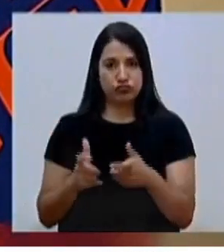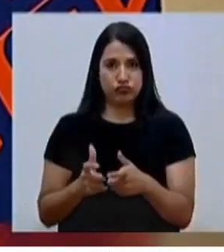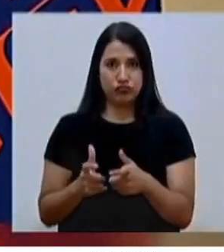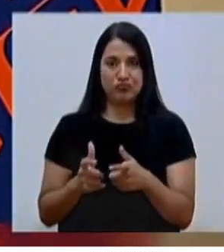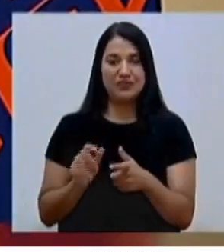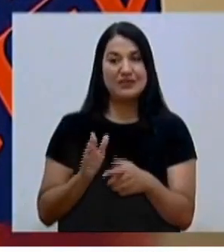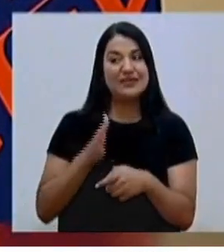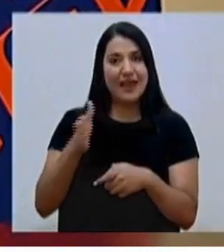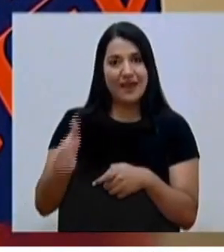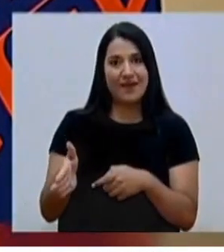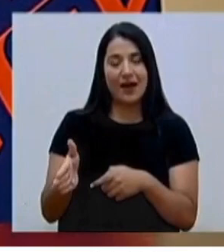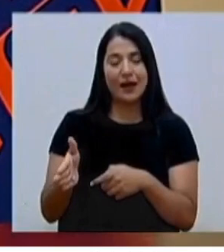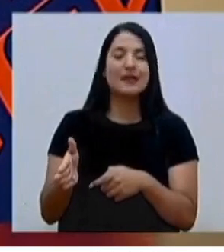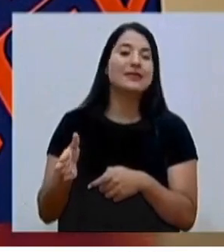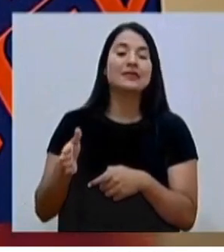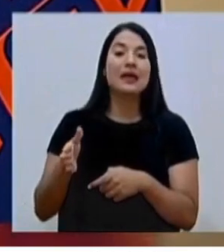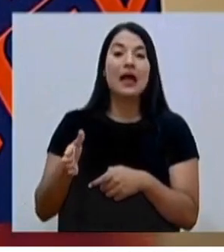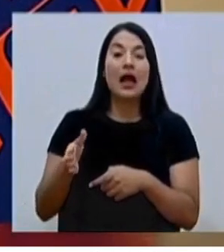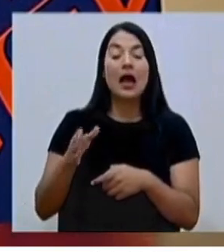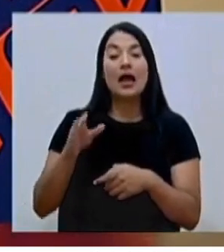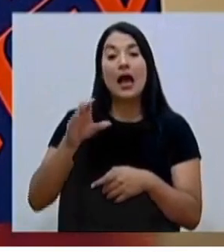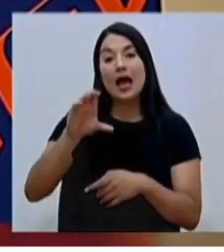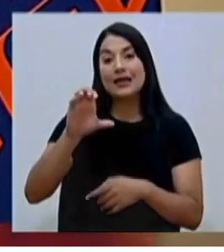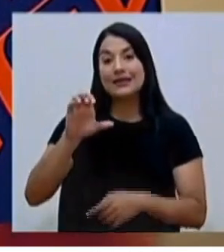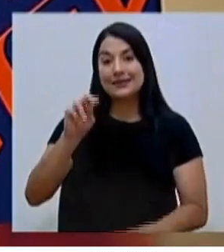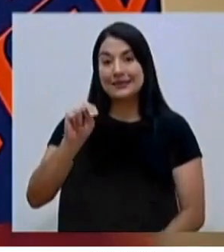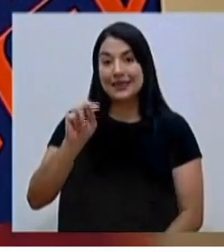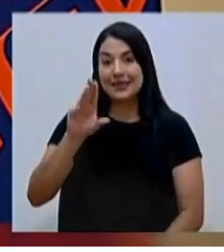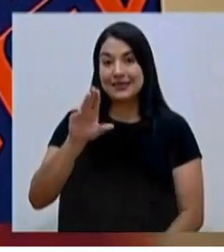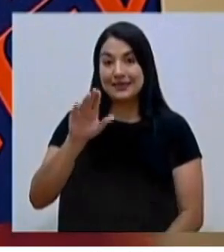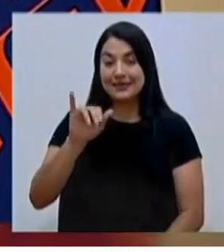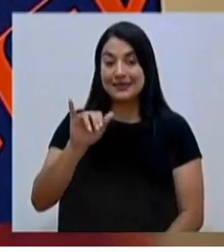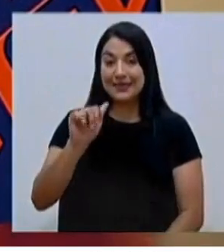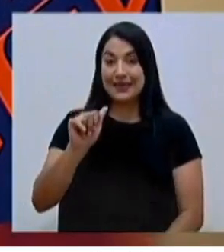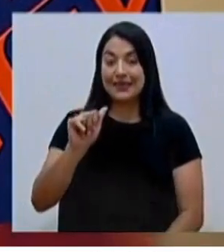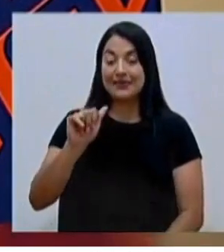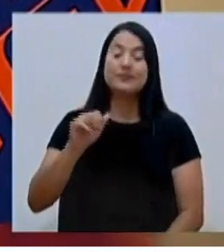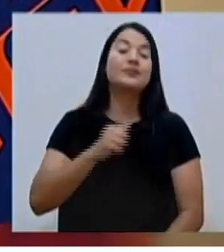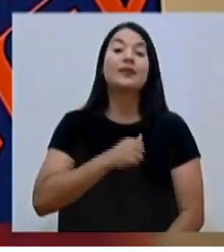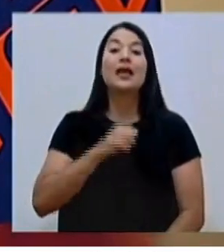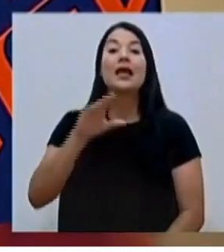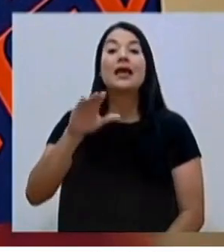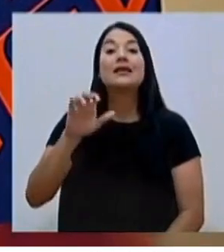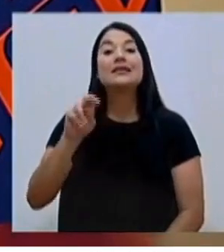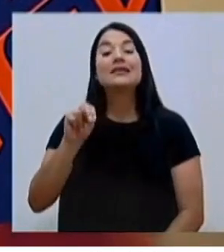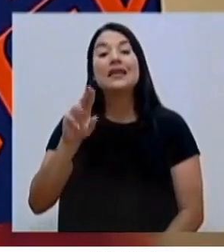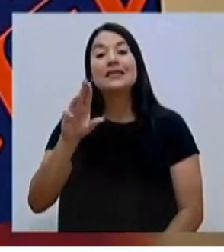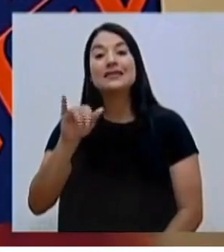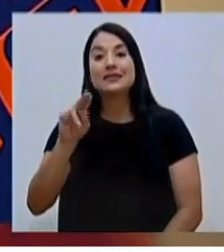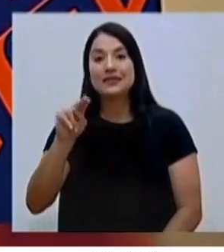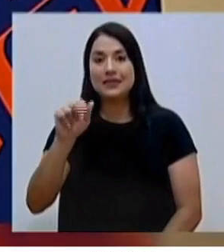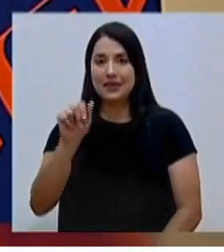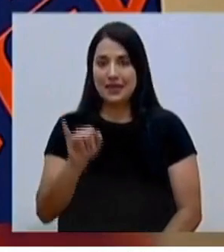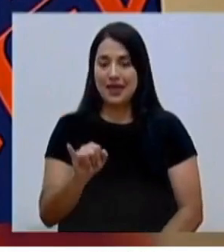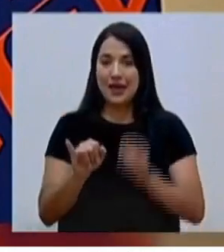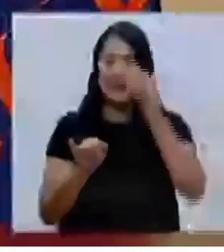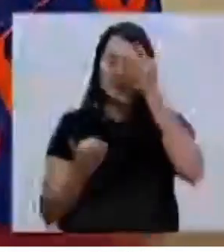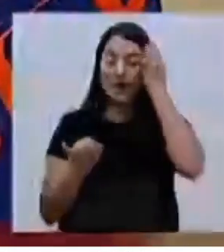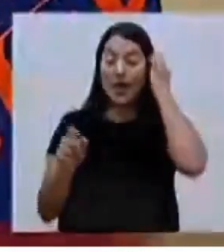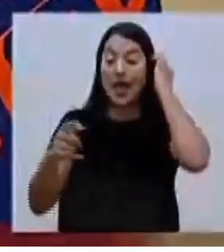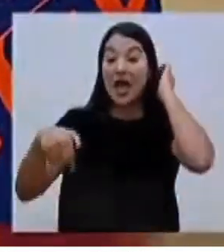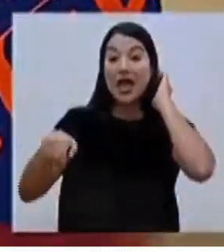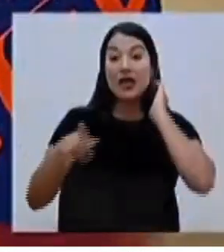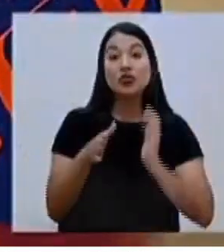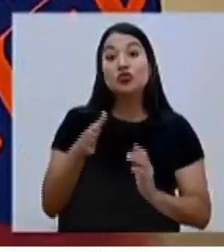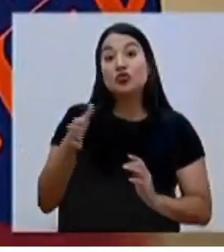niñas Que se mantiene en este momento a demanda y de acuerdo a las necesidades y a la decisión que